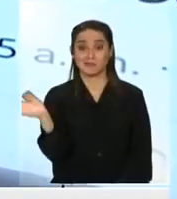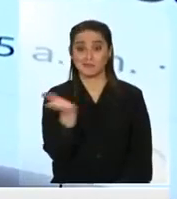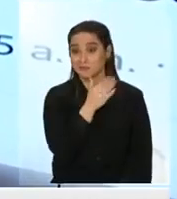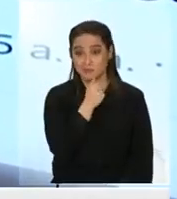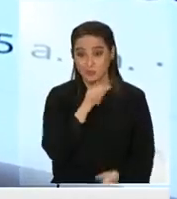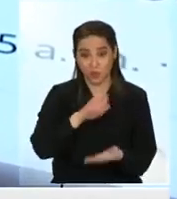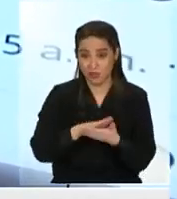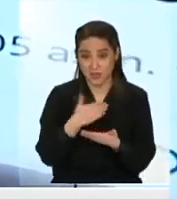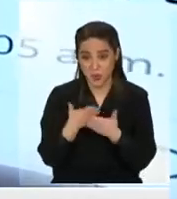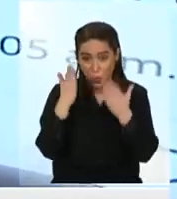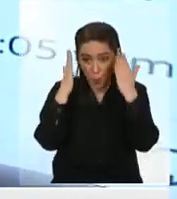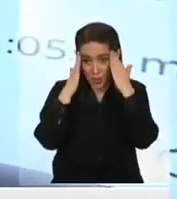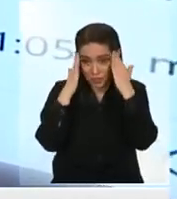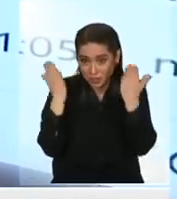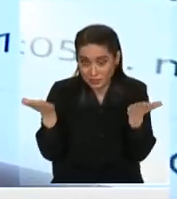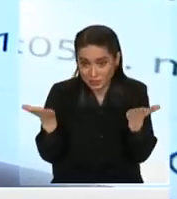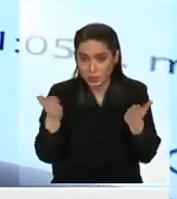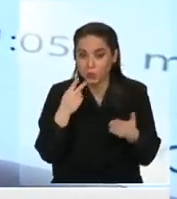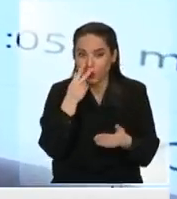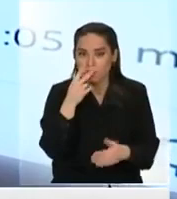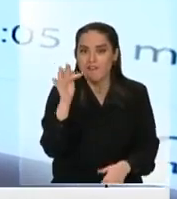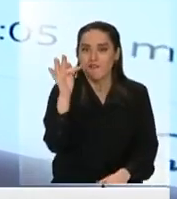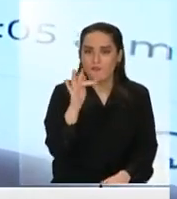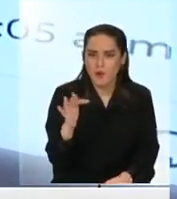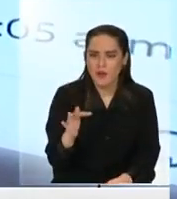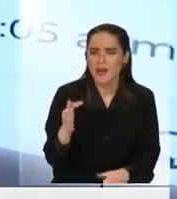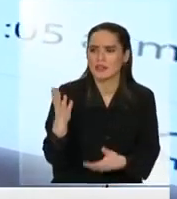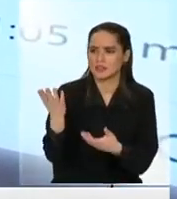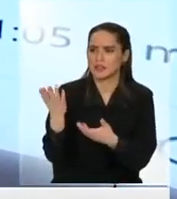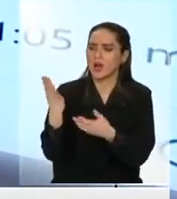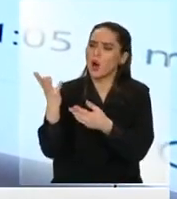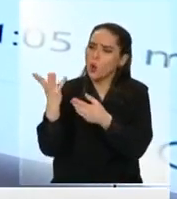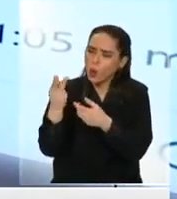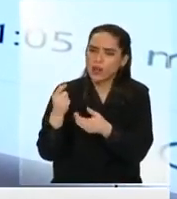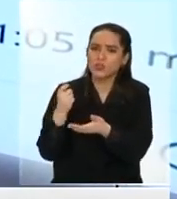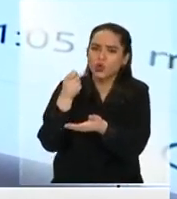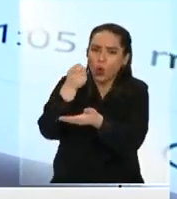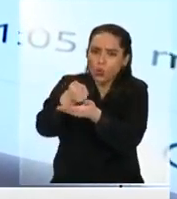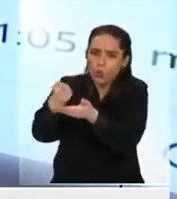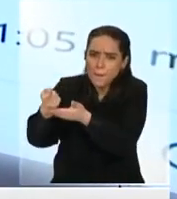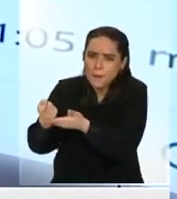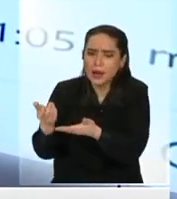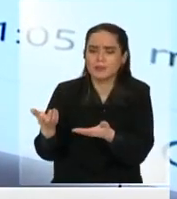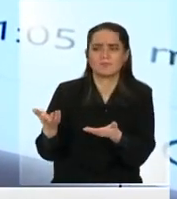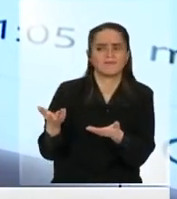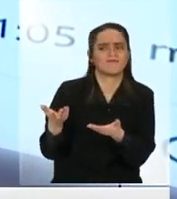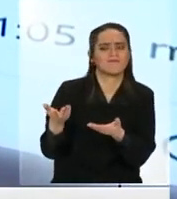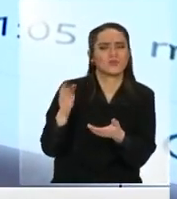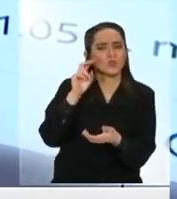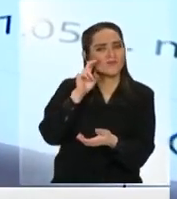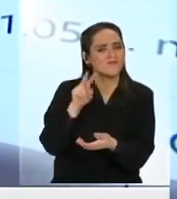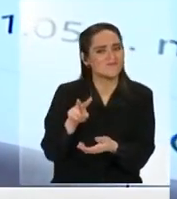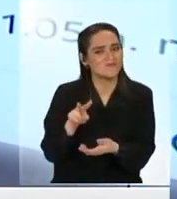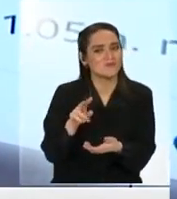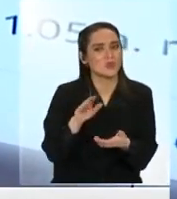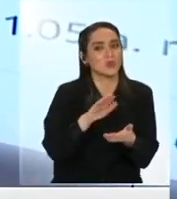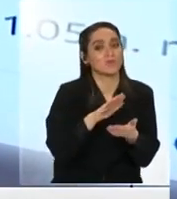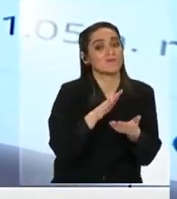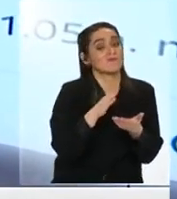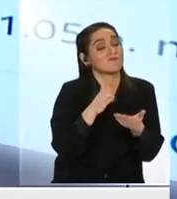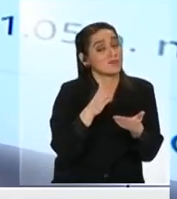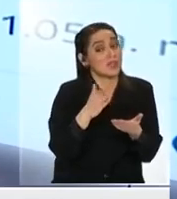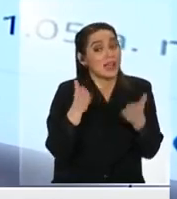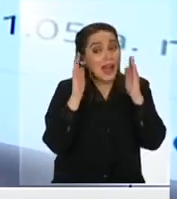existe cuando uno ve FONASA ve lo que cubren los sistemas privados y públicos de salud se da cuenta que por ejemplo la cantidad de